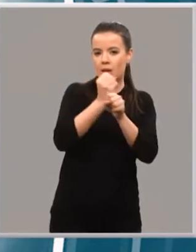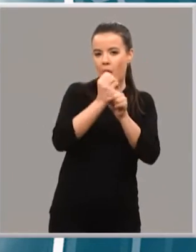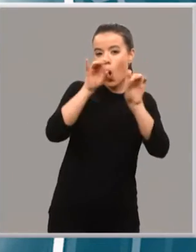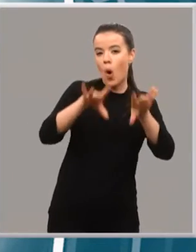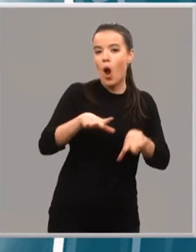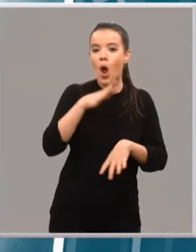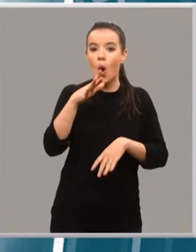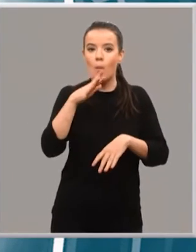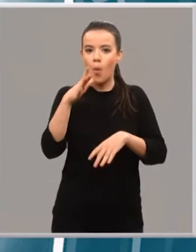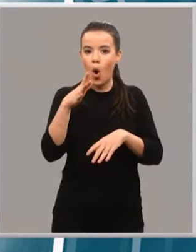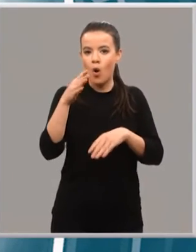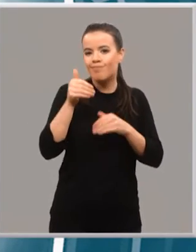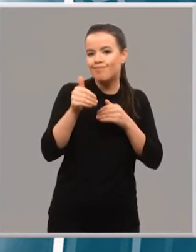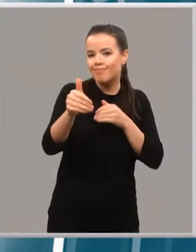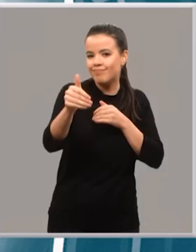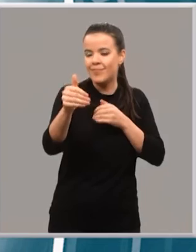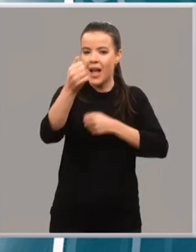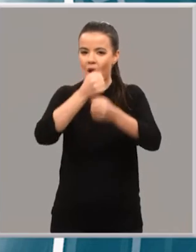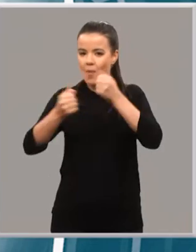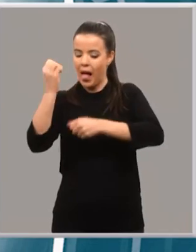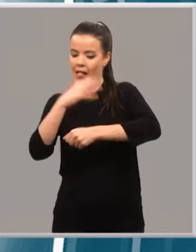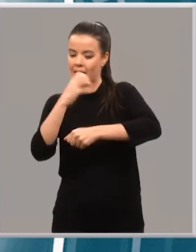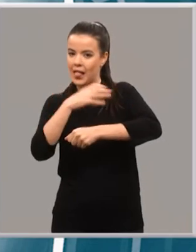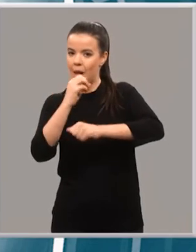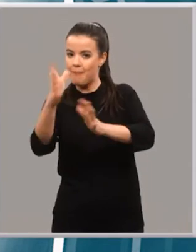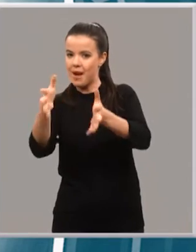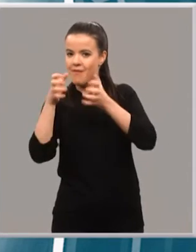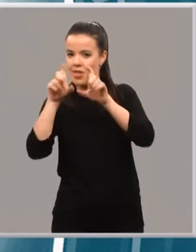un consistente ahorro económico que engrosa beneficios.